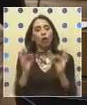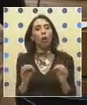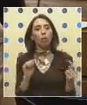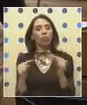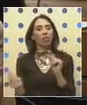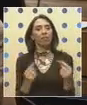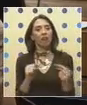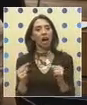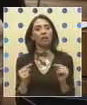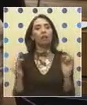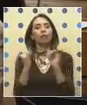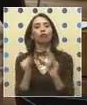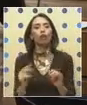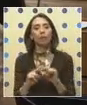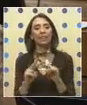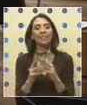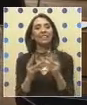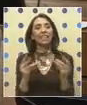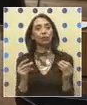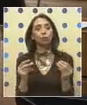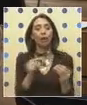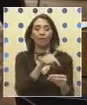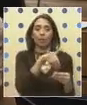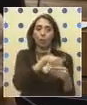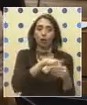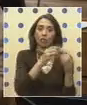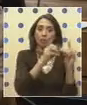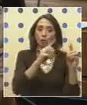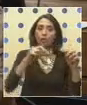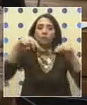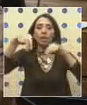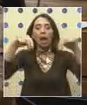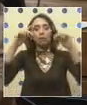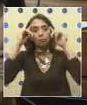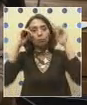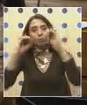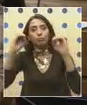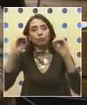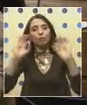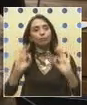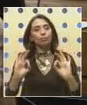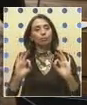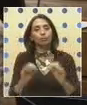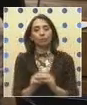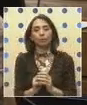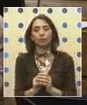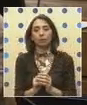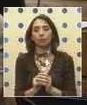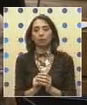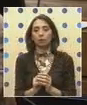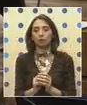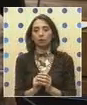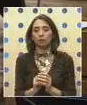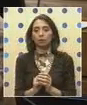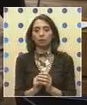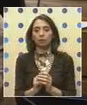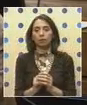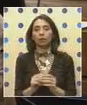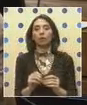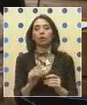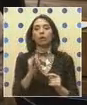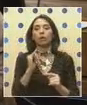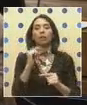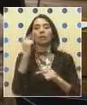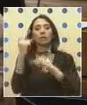como forma de resolver democráticamente nuestras posiciones. Y de manera elíptica, queremos